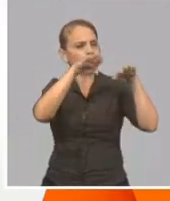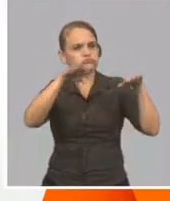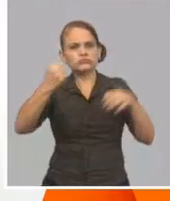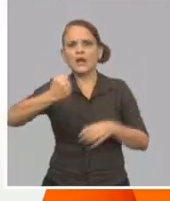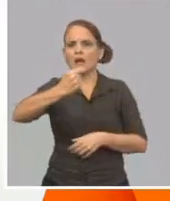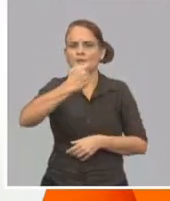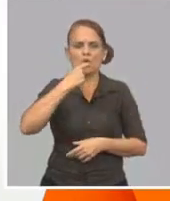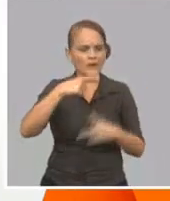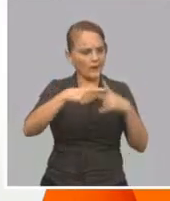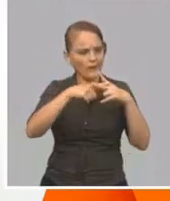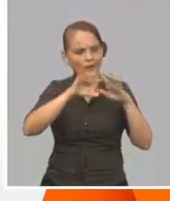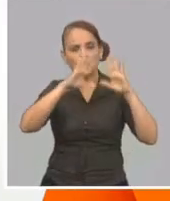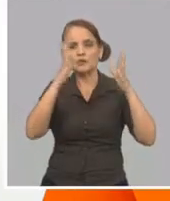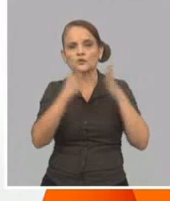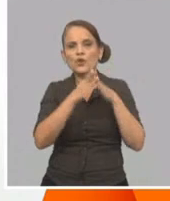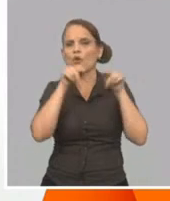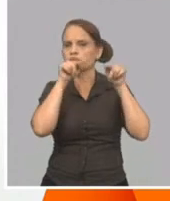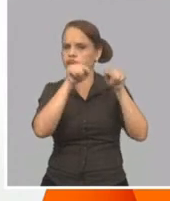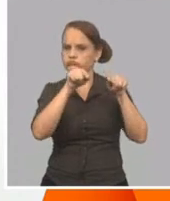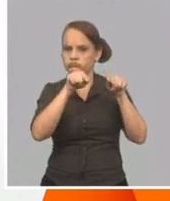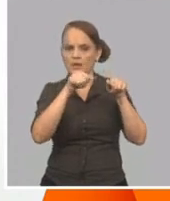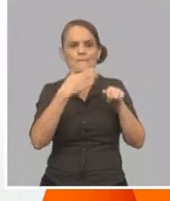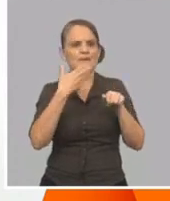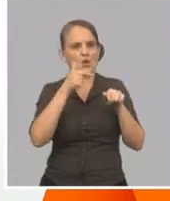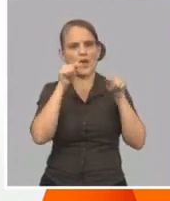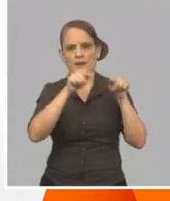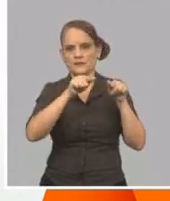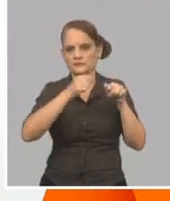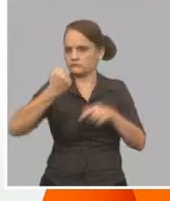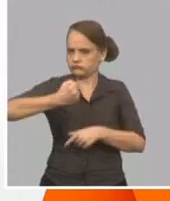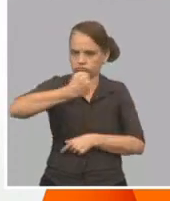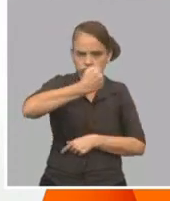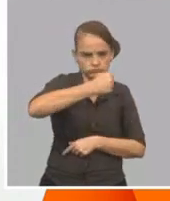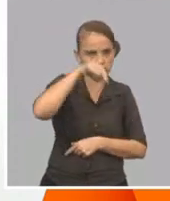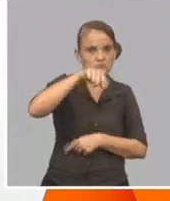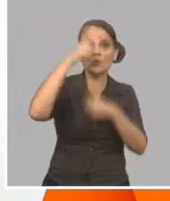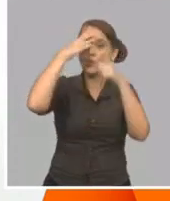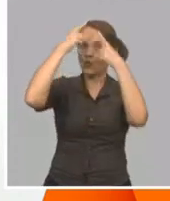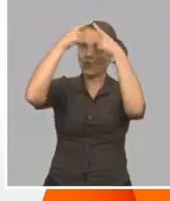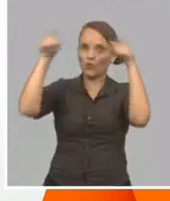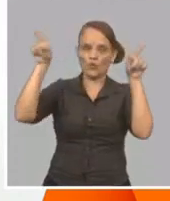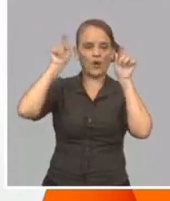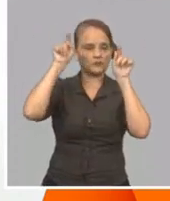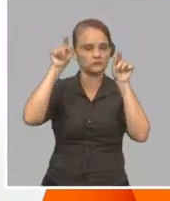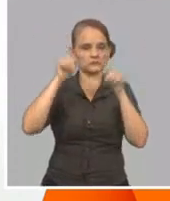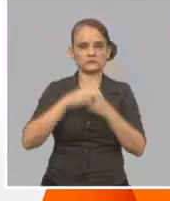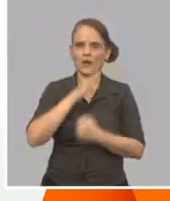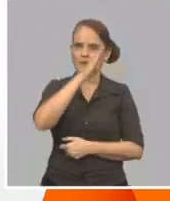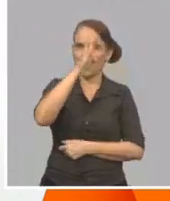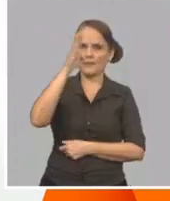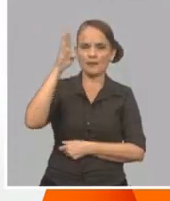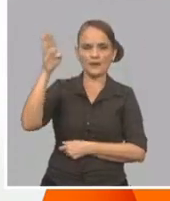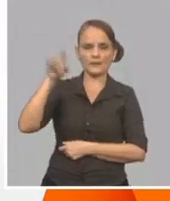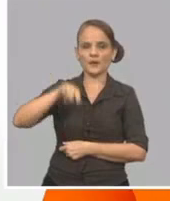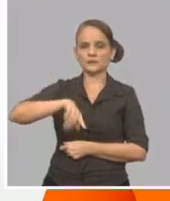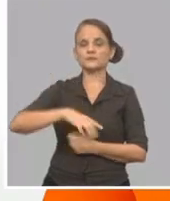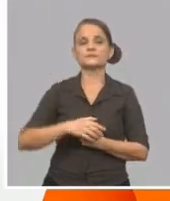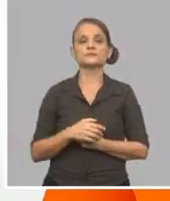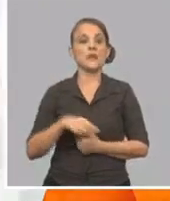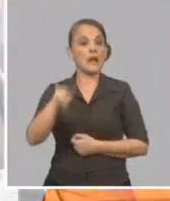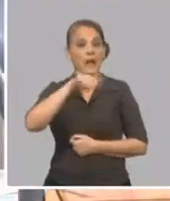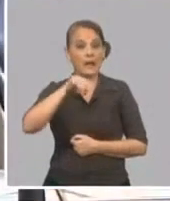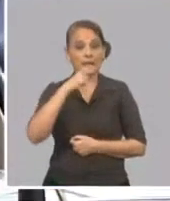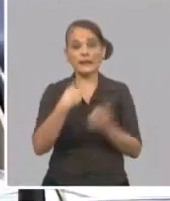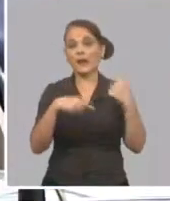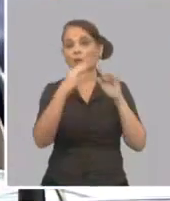decir, es actuar sobre el proceso logístico de las cargas en Cuba. Y dentro de eso hay medidas legislativas, hay medidas